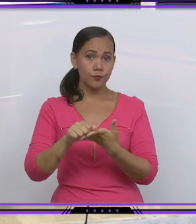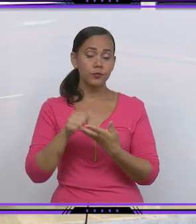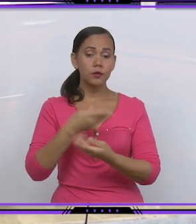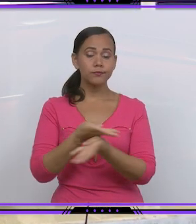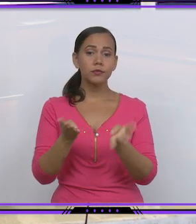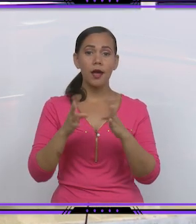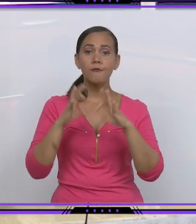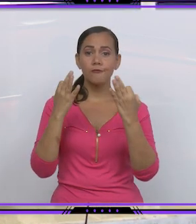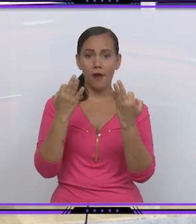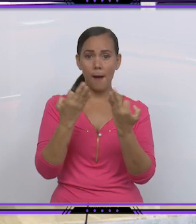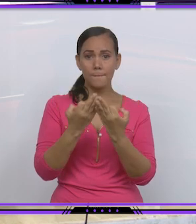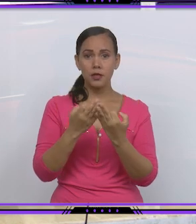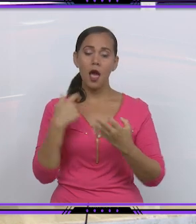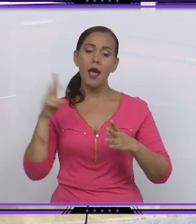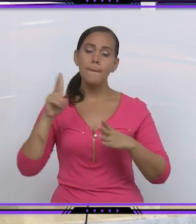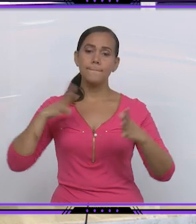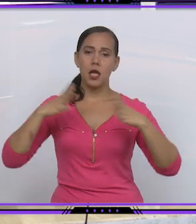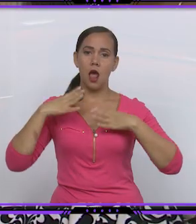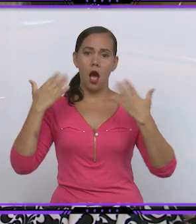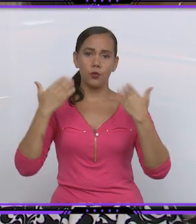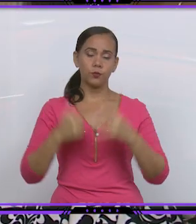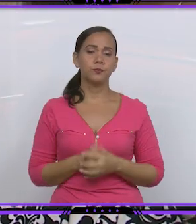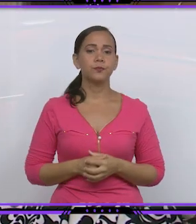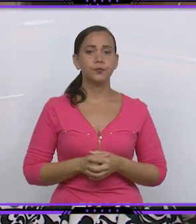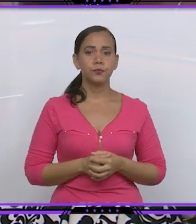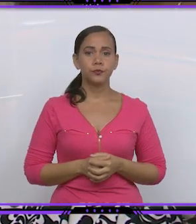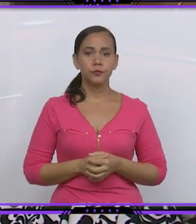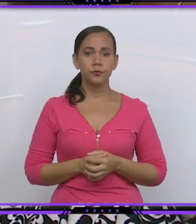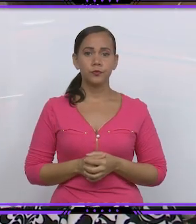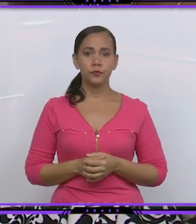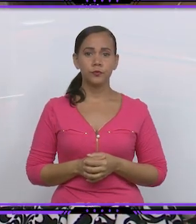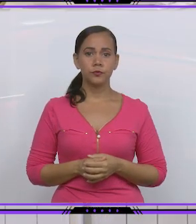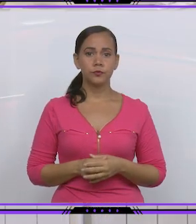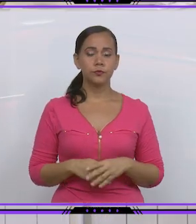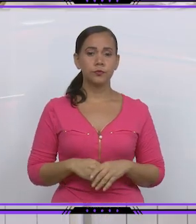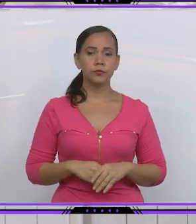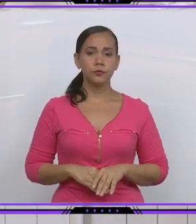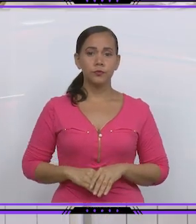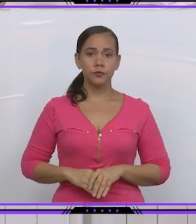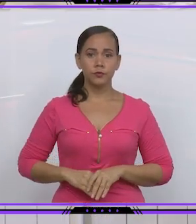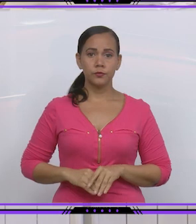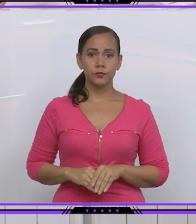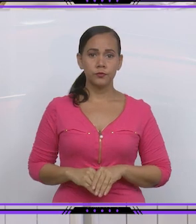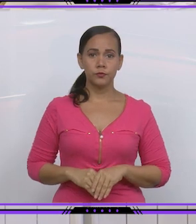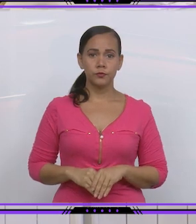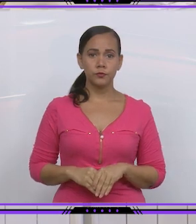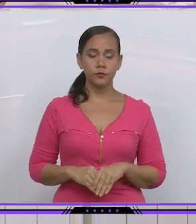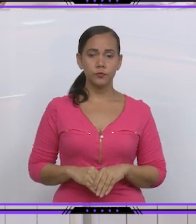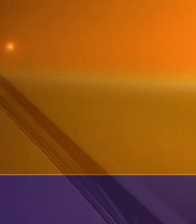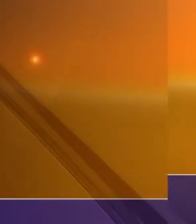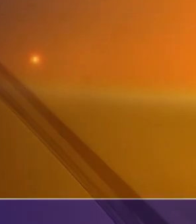esparcimiento de las familias matanceras durante el verano. Blanca Bonachea Rodríguez, Sistema Informativo.